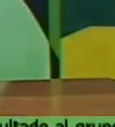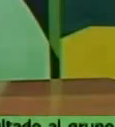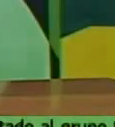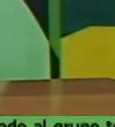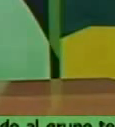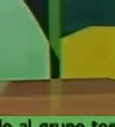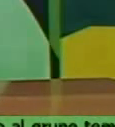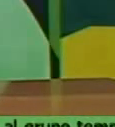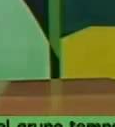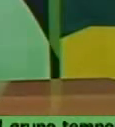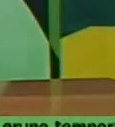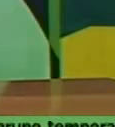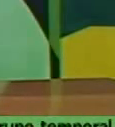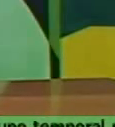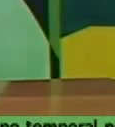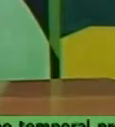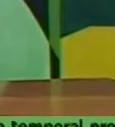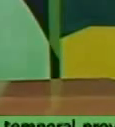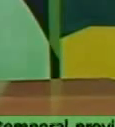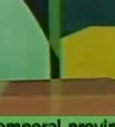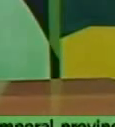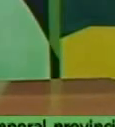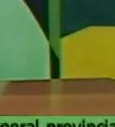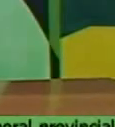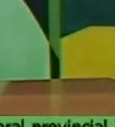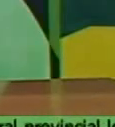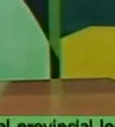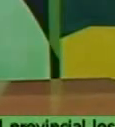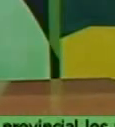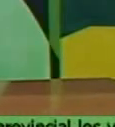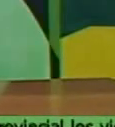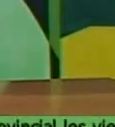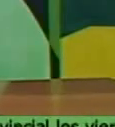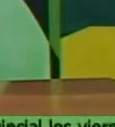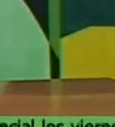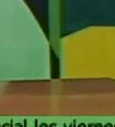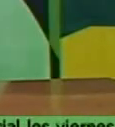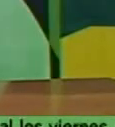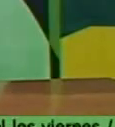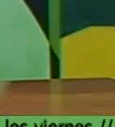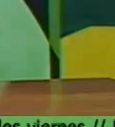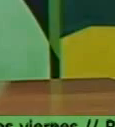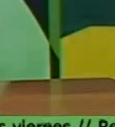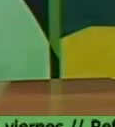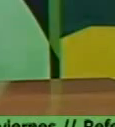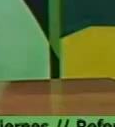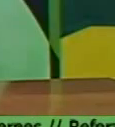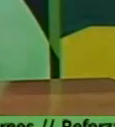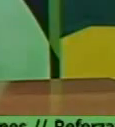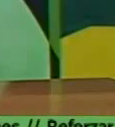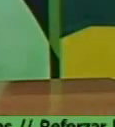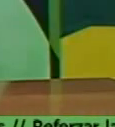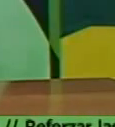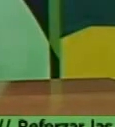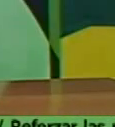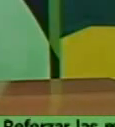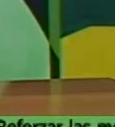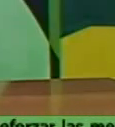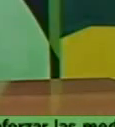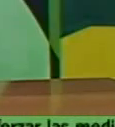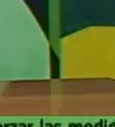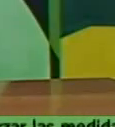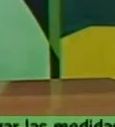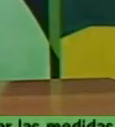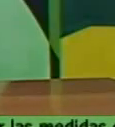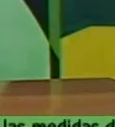hay autorizada para comercializar productos agropecuarios con esta nueva política y como lo que se quiere es comercializar a través de los